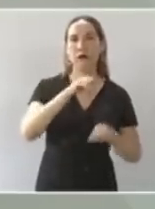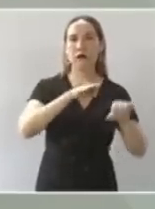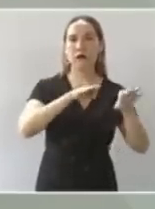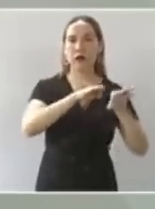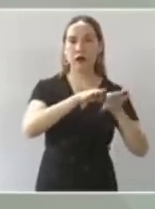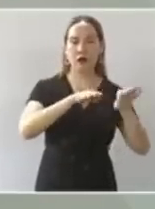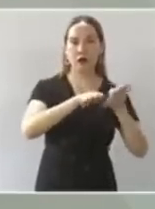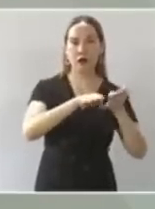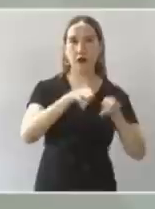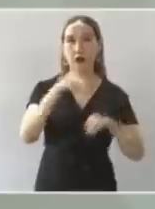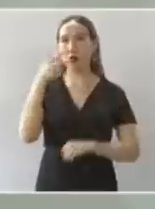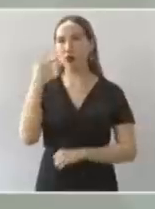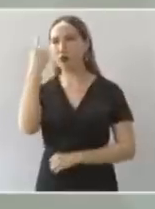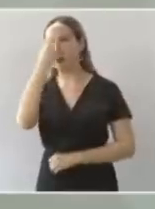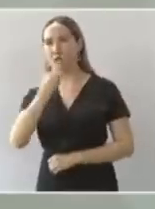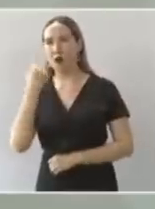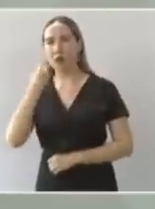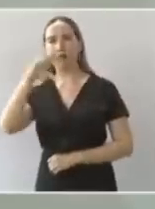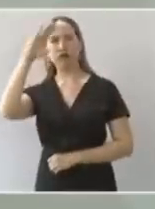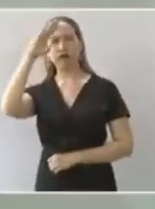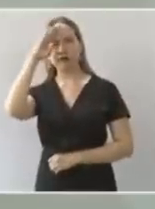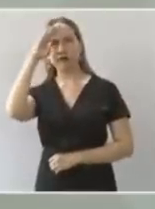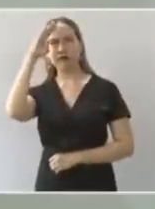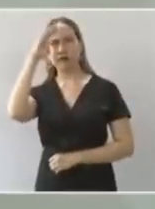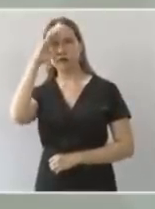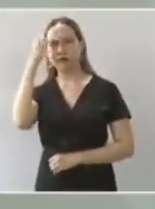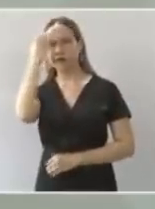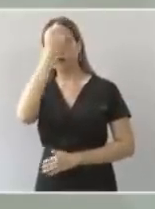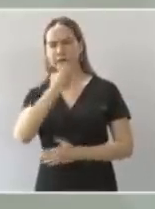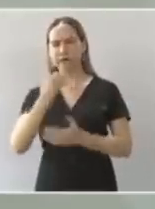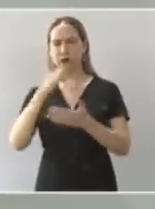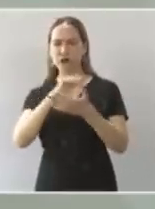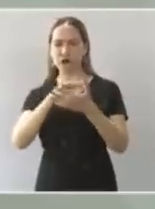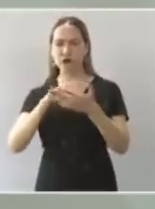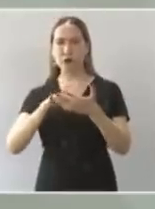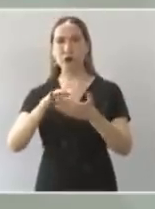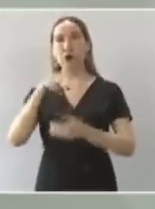ocho para pensar y ocho para descansar.